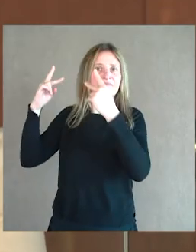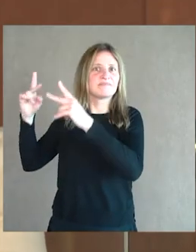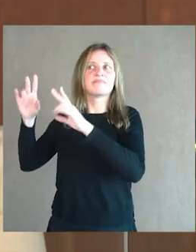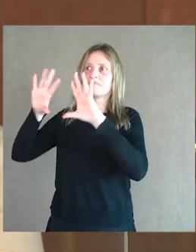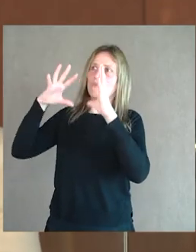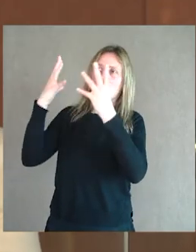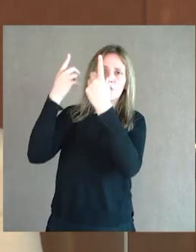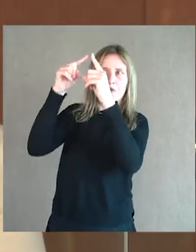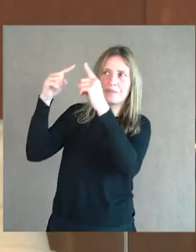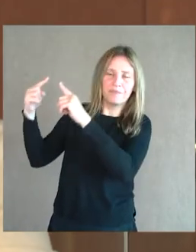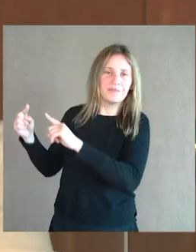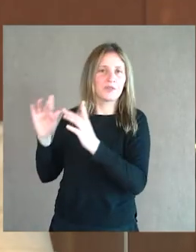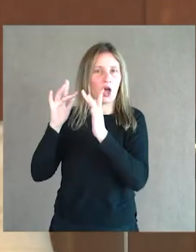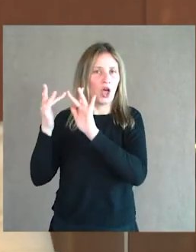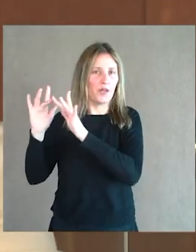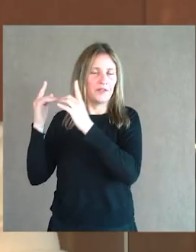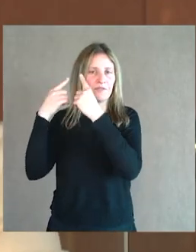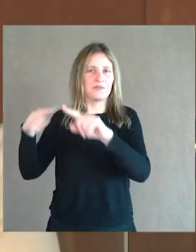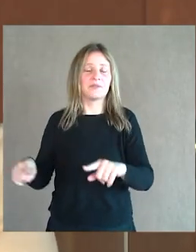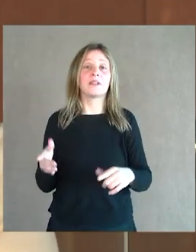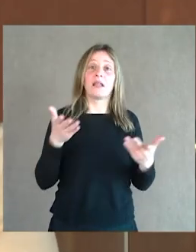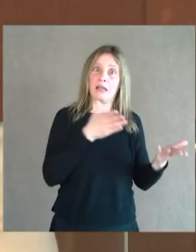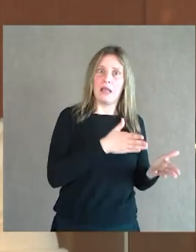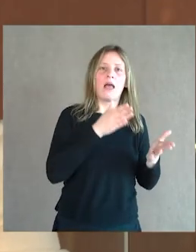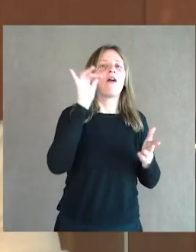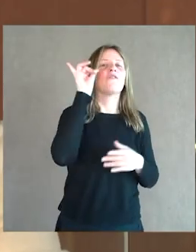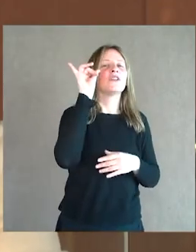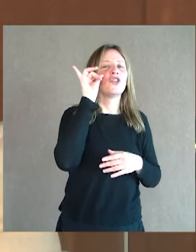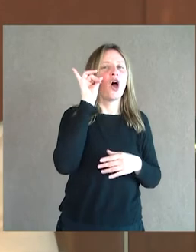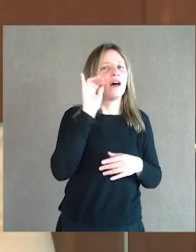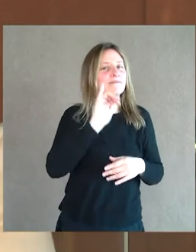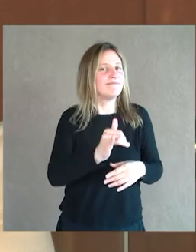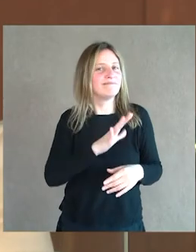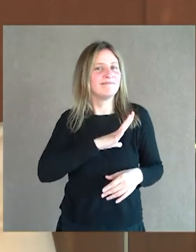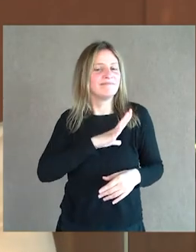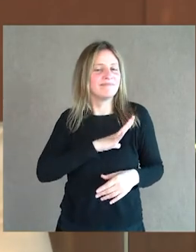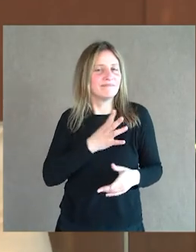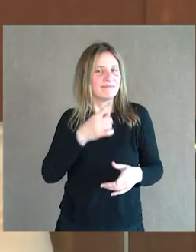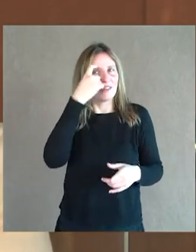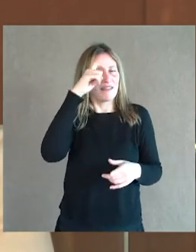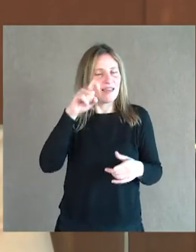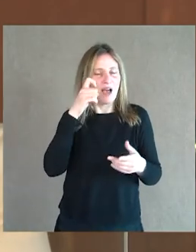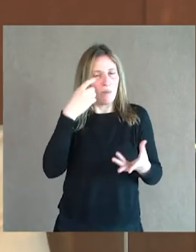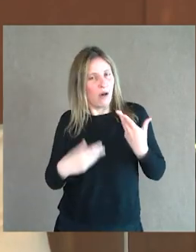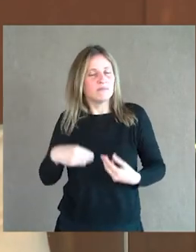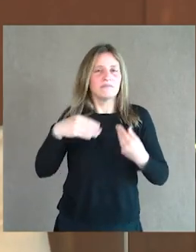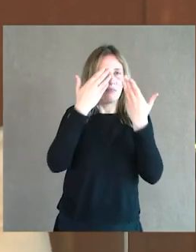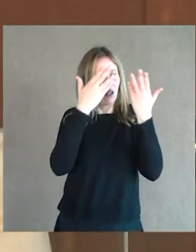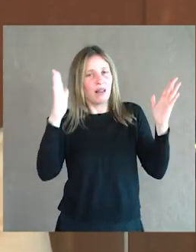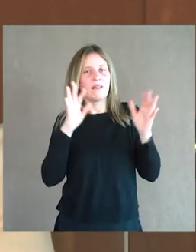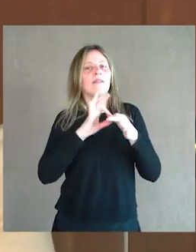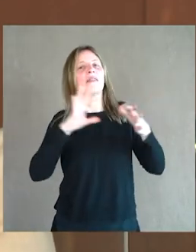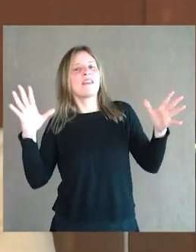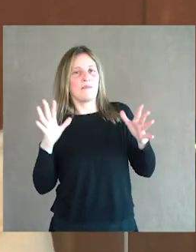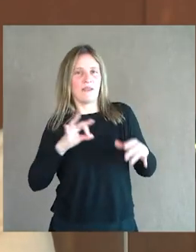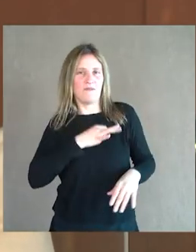otro mundo, digamos, ¿no? Beethoven, por su parte, tenía una idea mucho más liberal, una vida mucho más liberal,